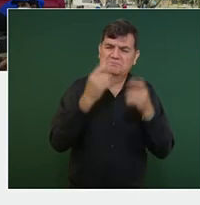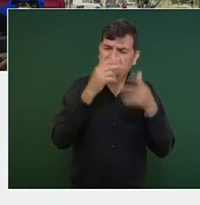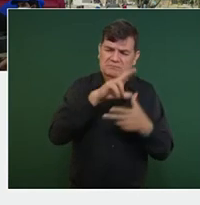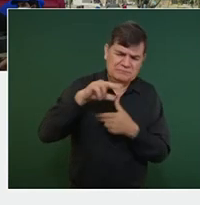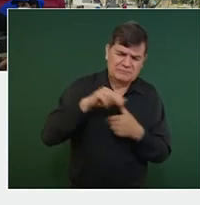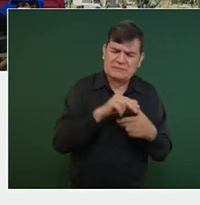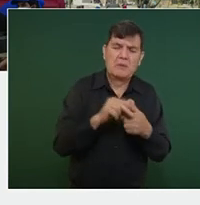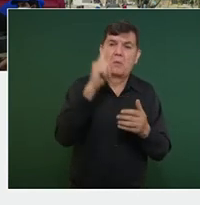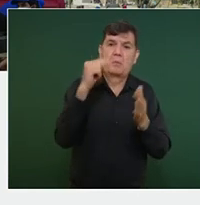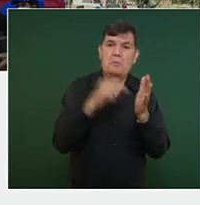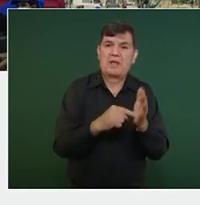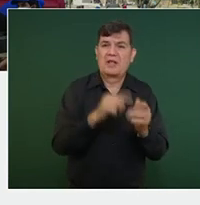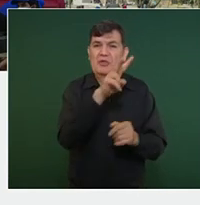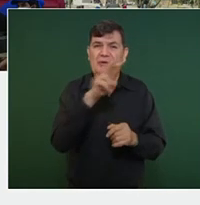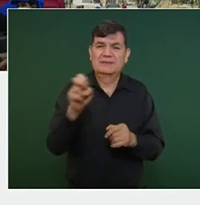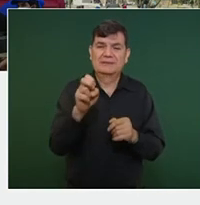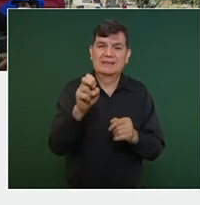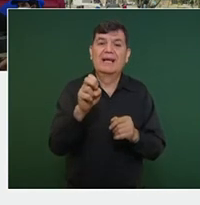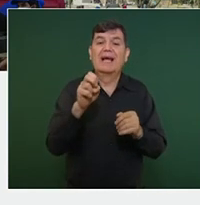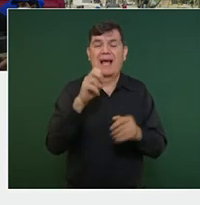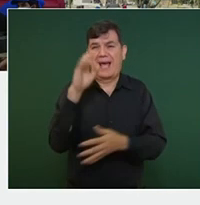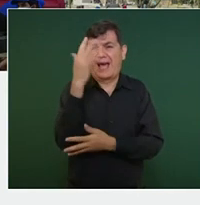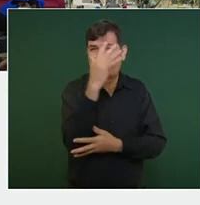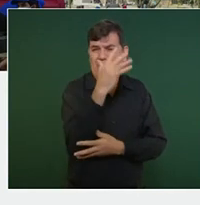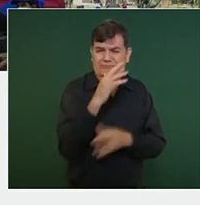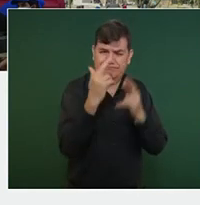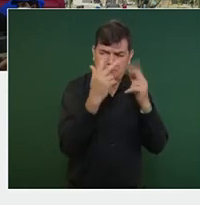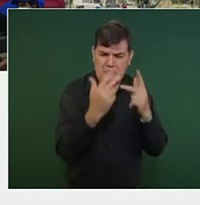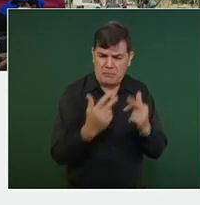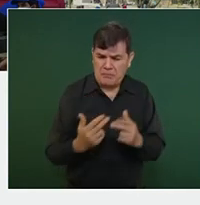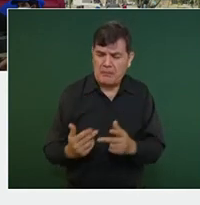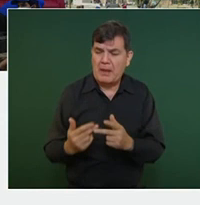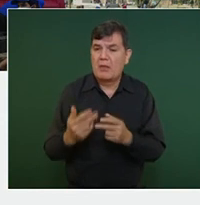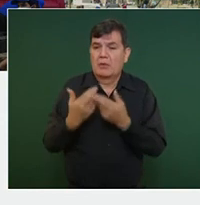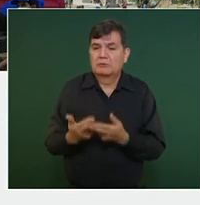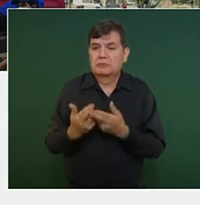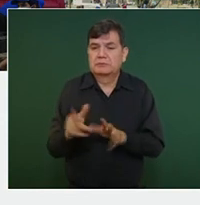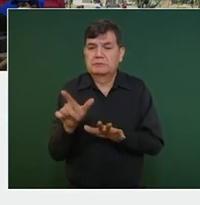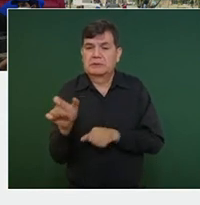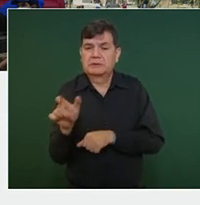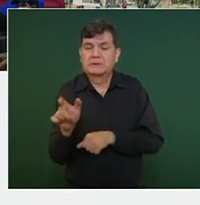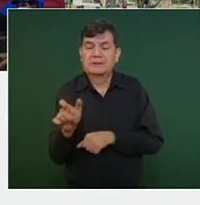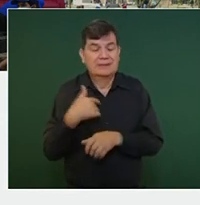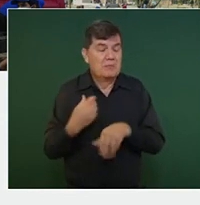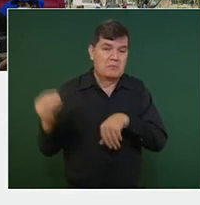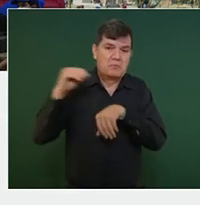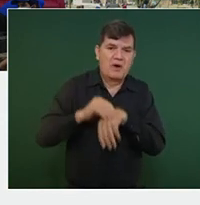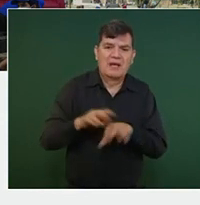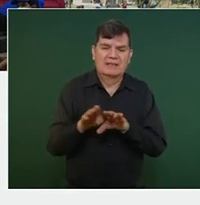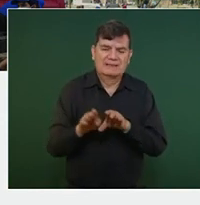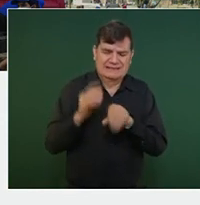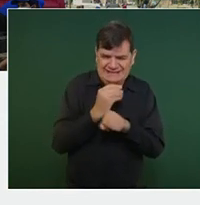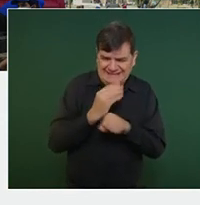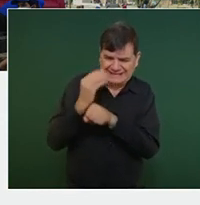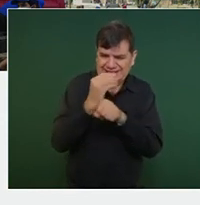mil 200 de sus mil 900 árboles. Y por ello implementamos una acción emergente, una